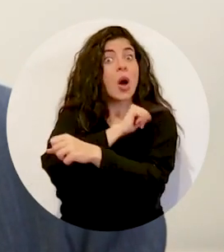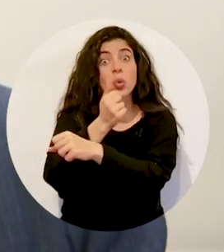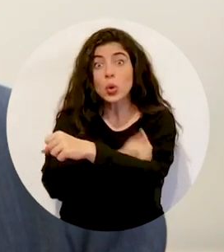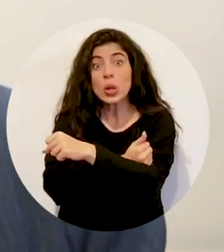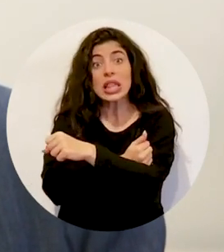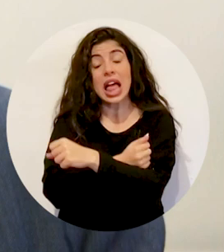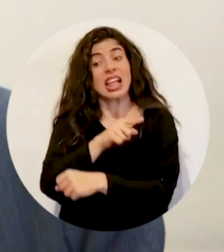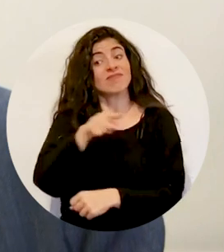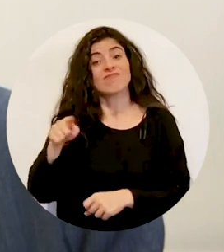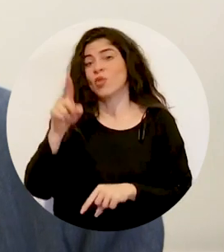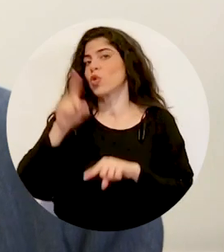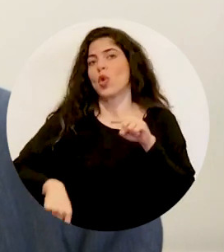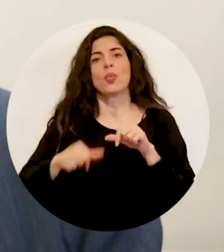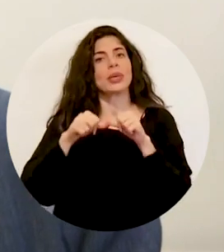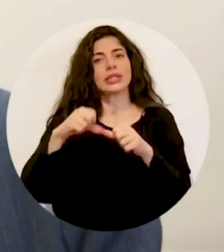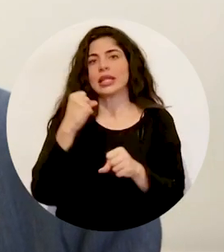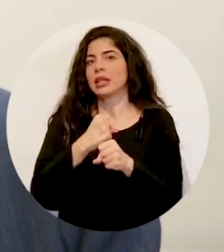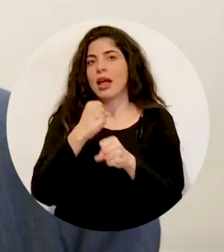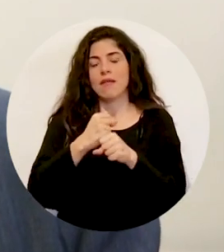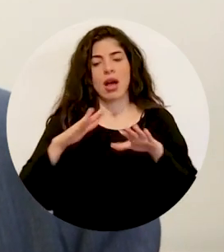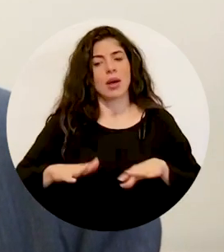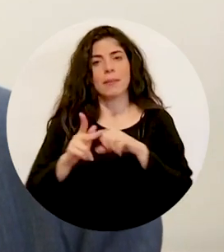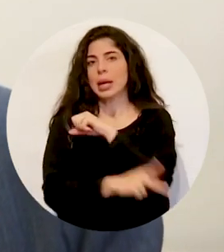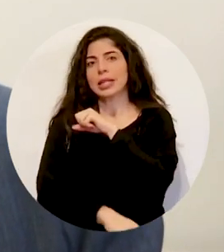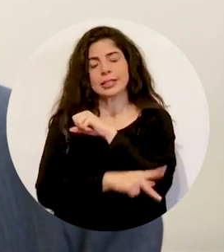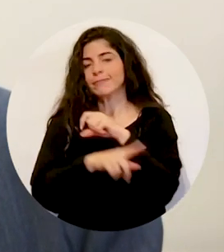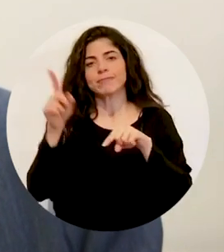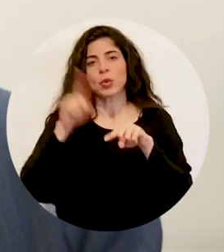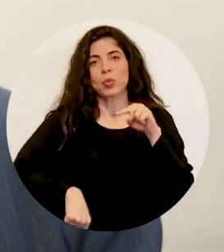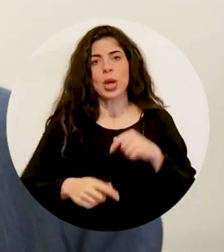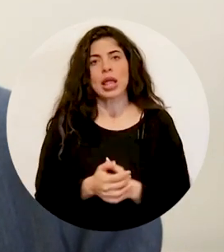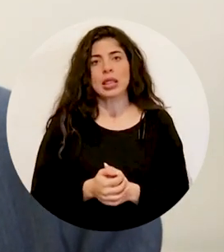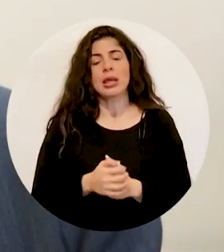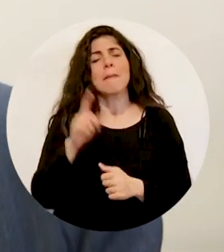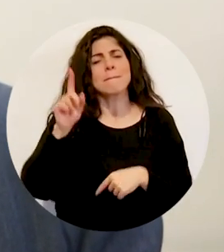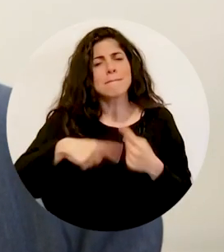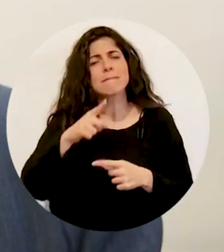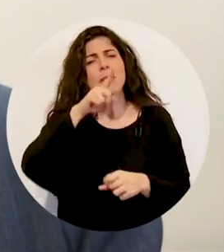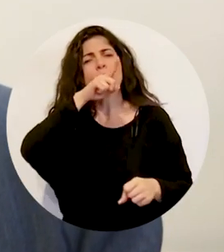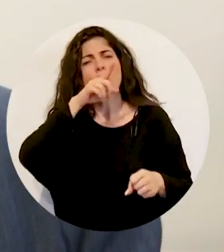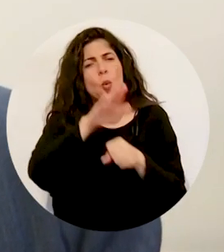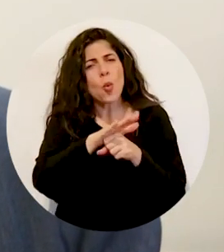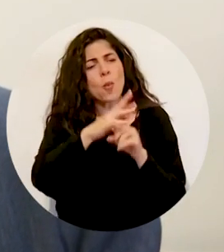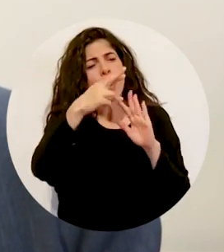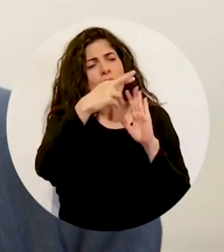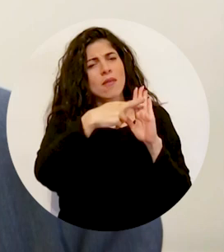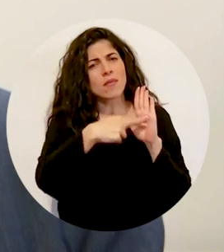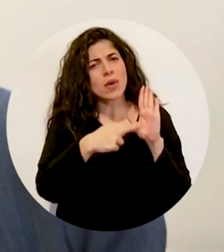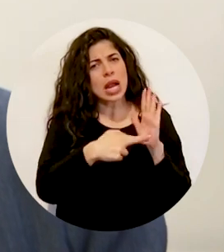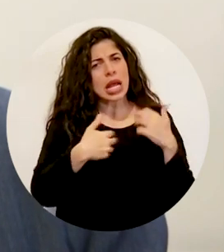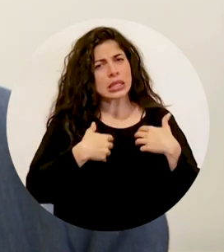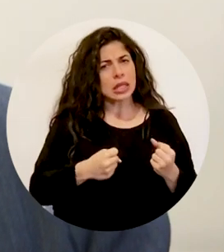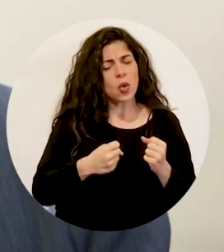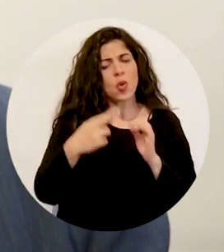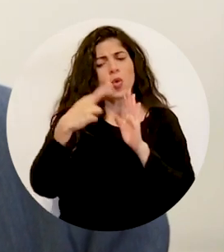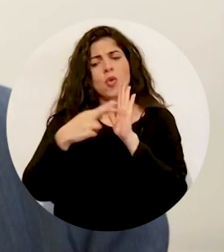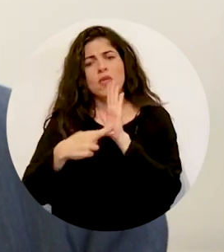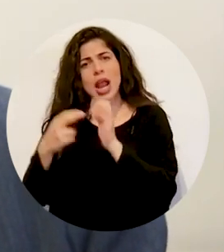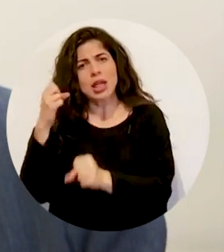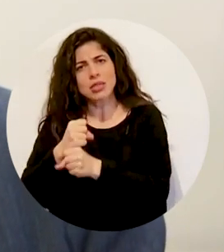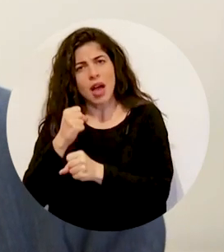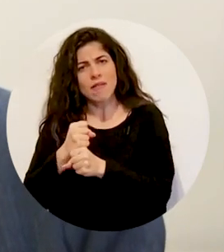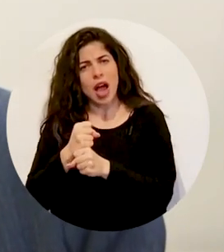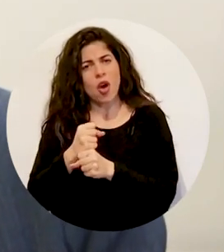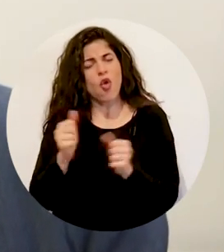no podrá seguir operando en el país. Haremos cumplir las reglas sanitarias y laborales con